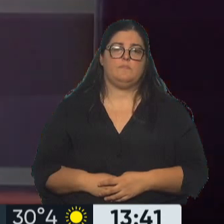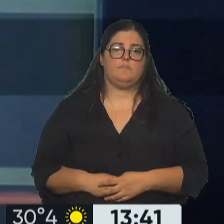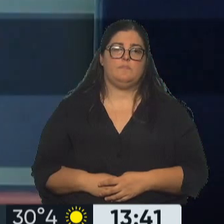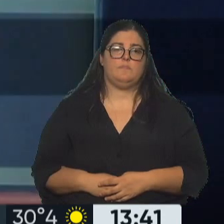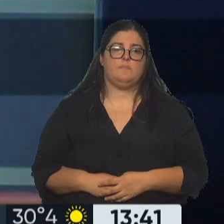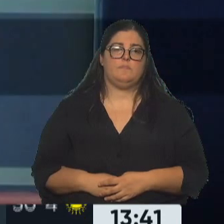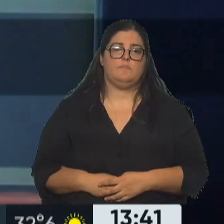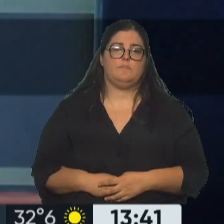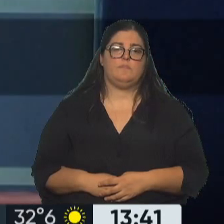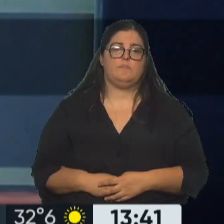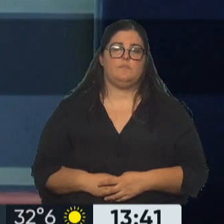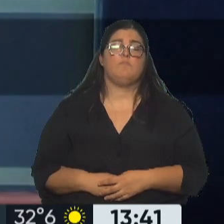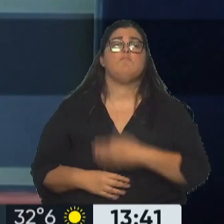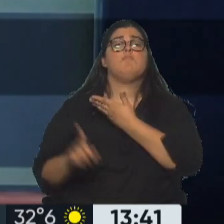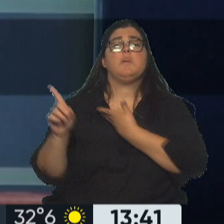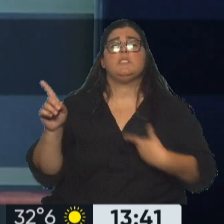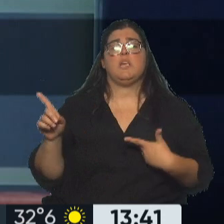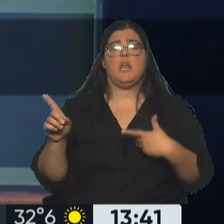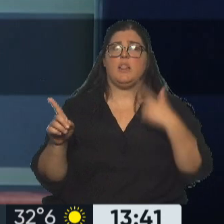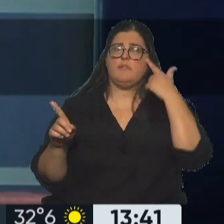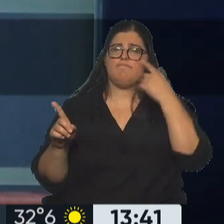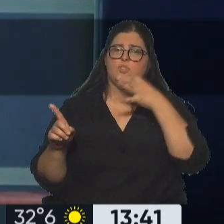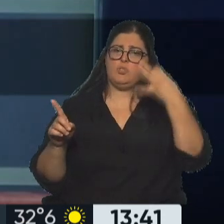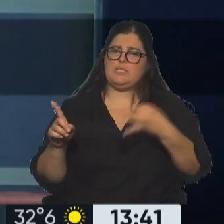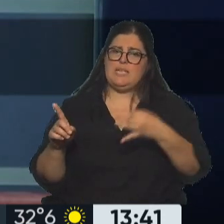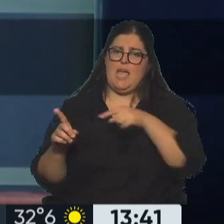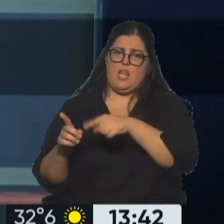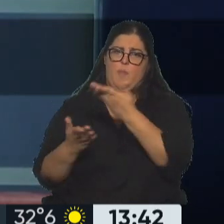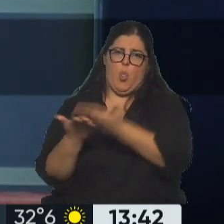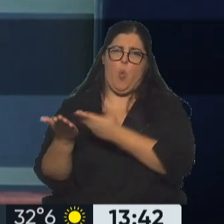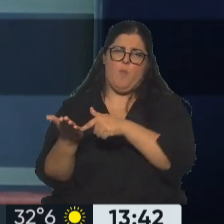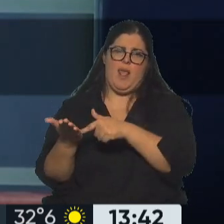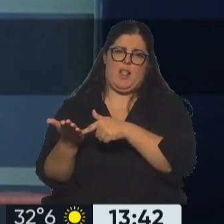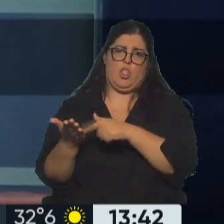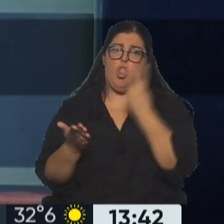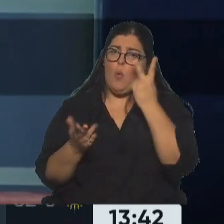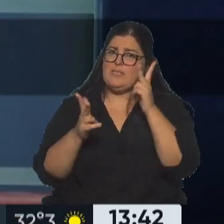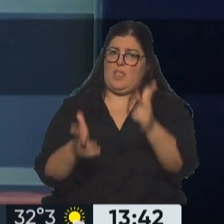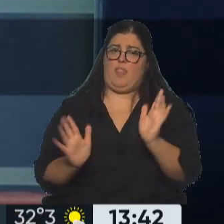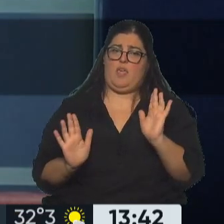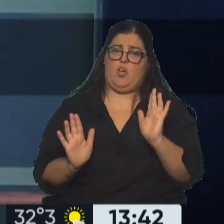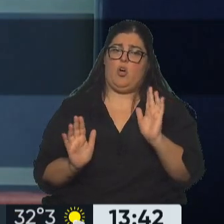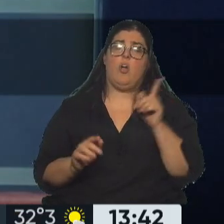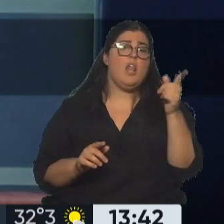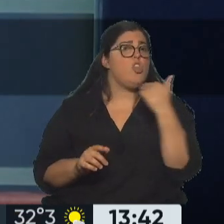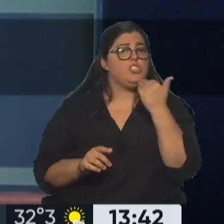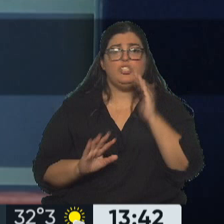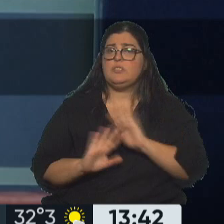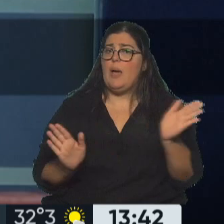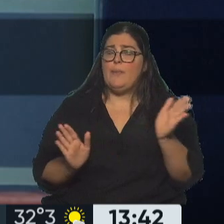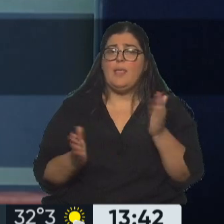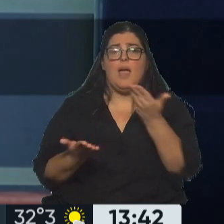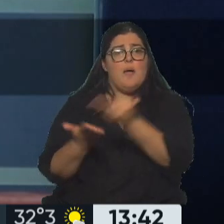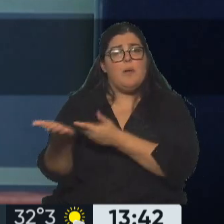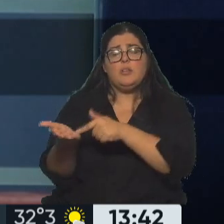La presidenta toma esto muy serio, sí, ha dicho esto twice. Y no sabía que los documentos